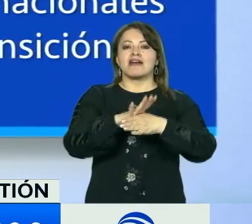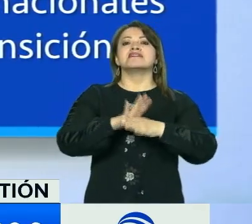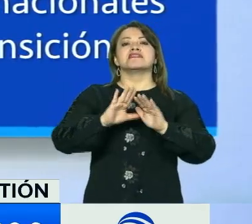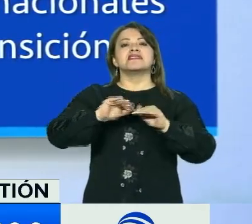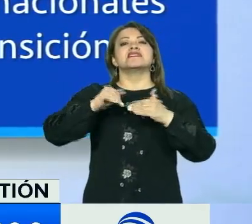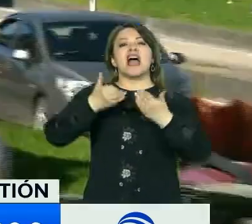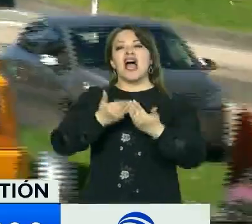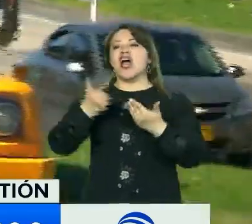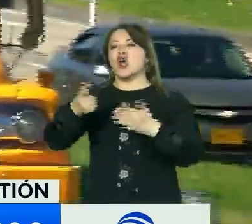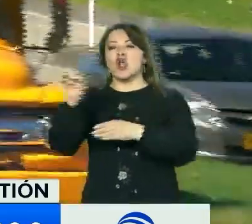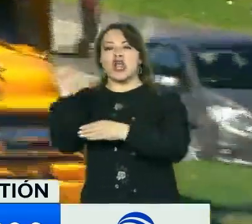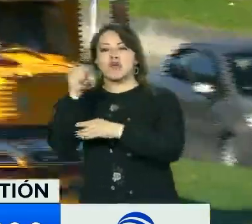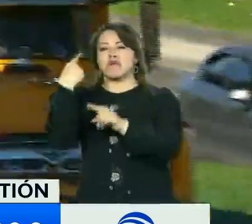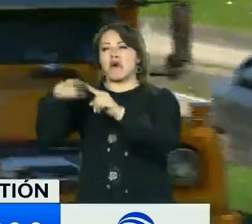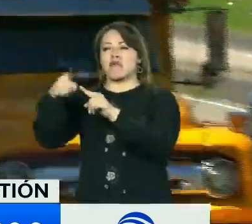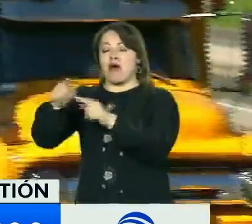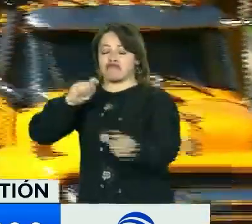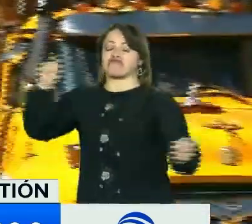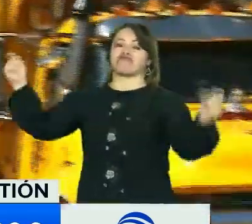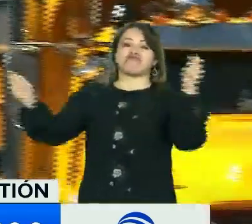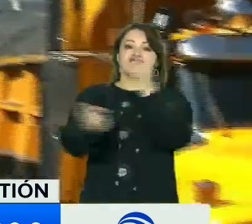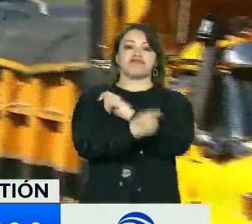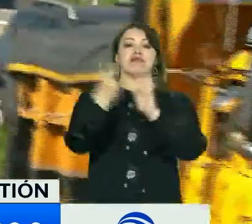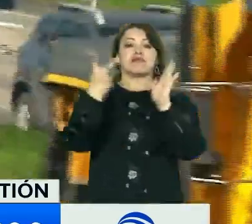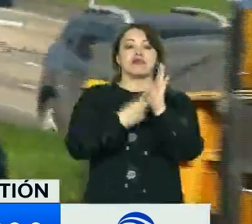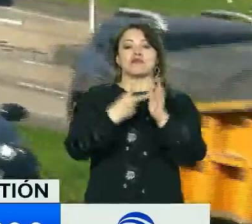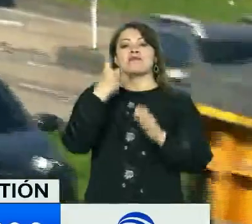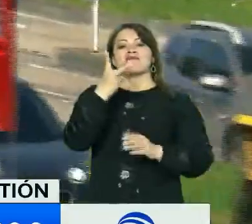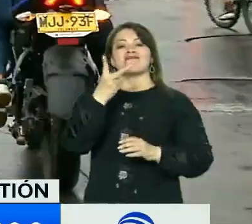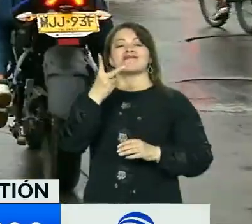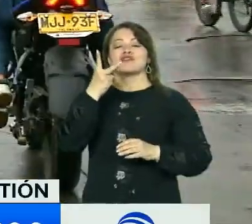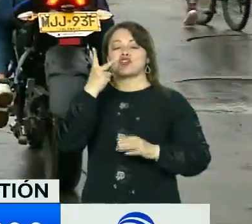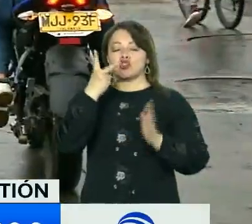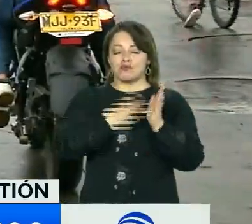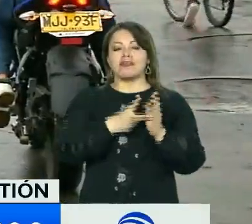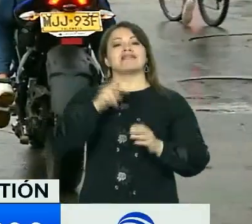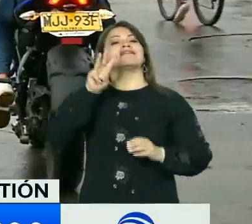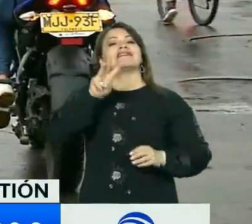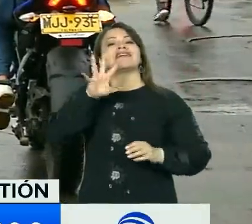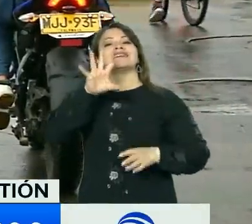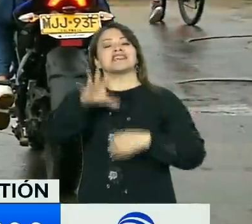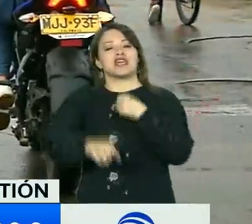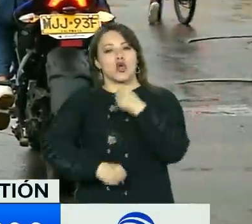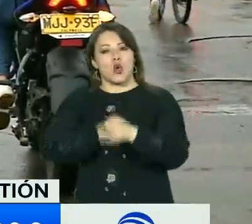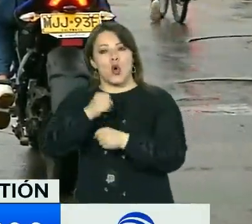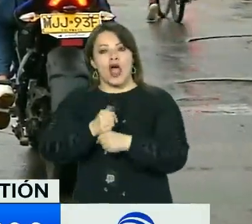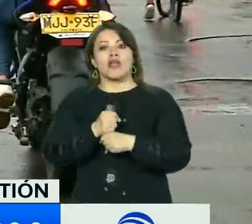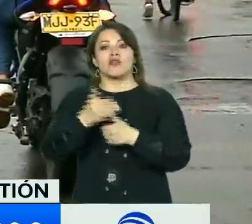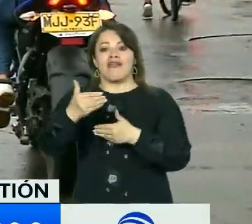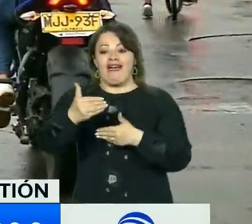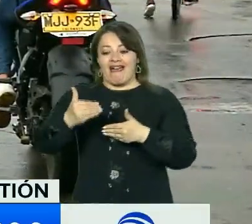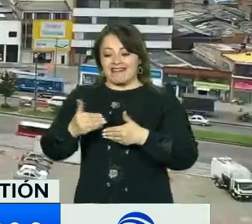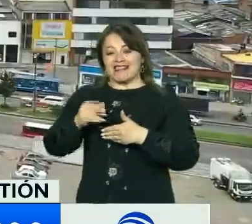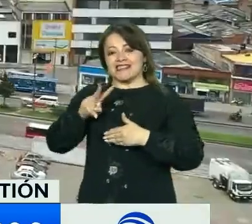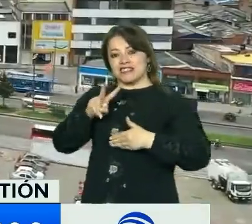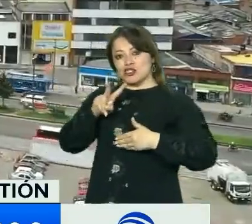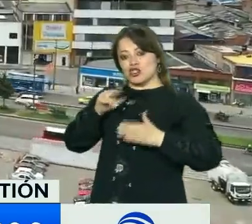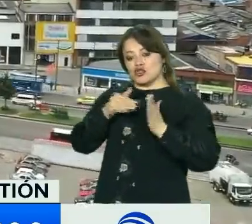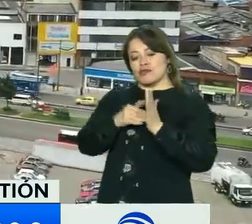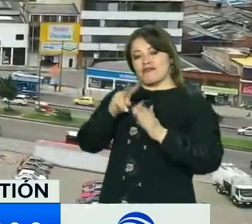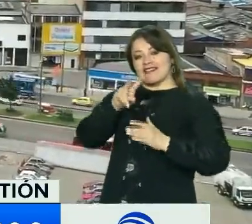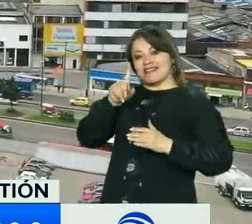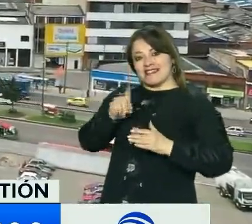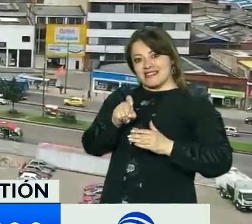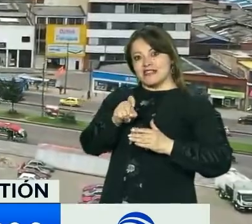trisimóviles. El objetivo es que en el 2026 la mayoría de medios de transporte sean de bajas emisiones y que en el 2032